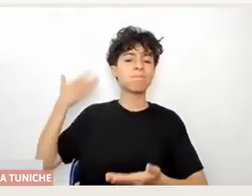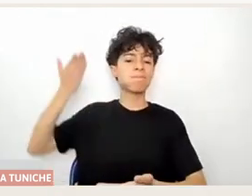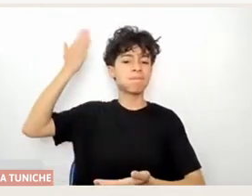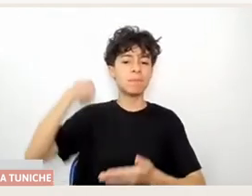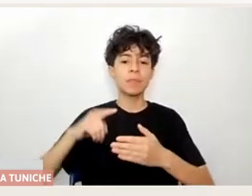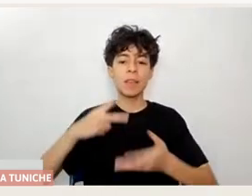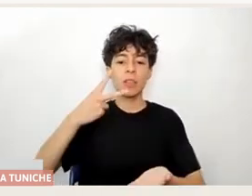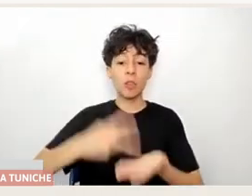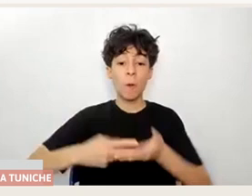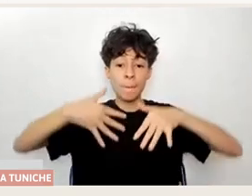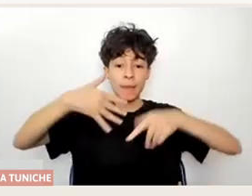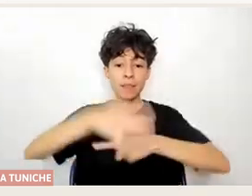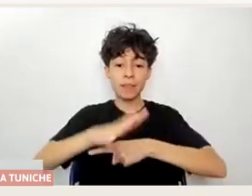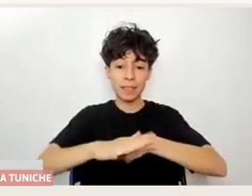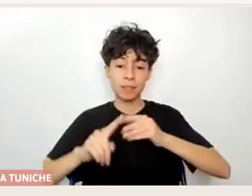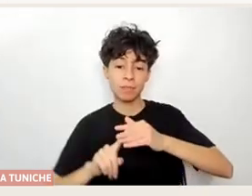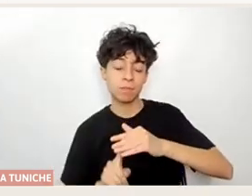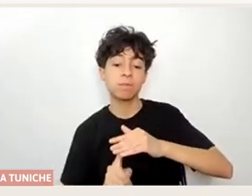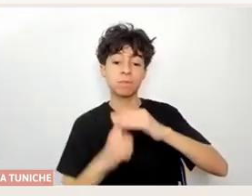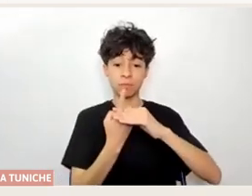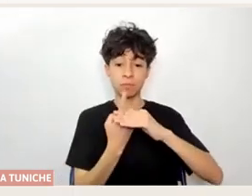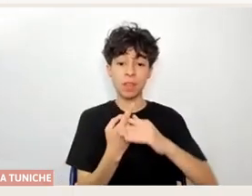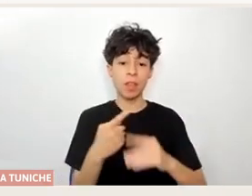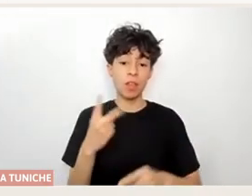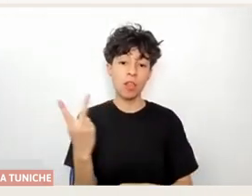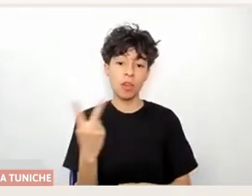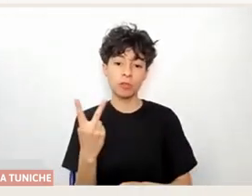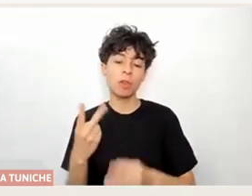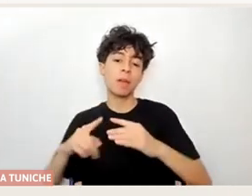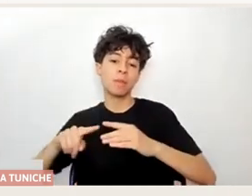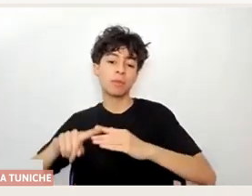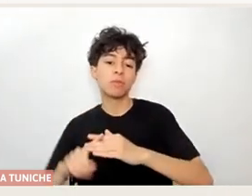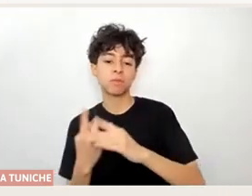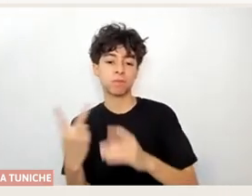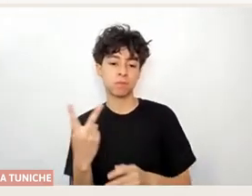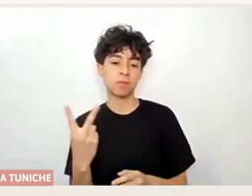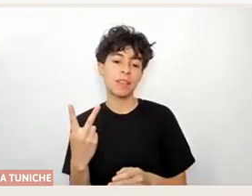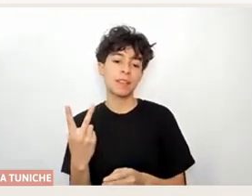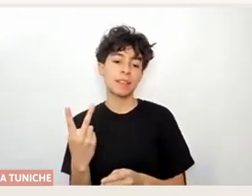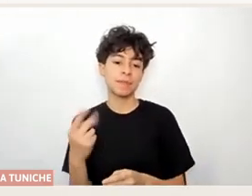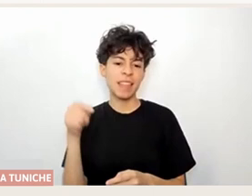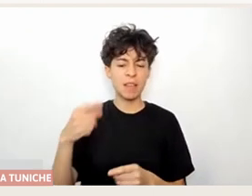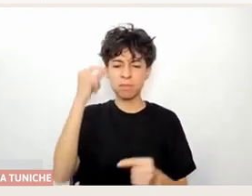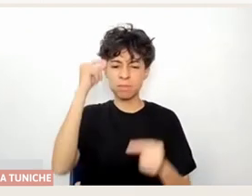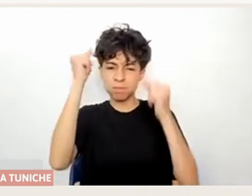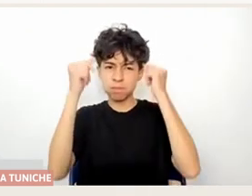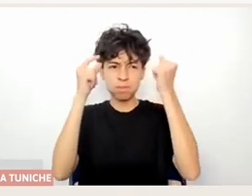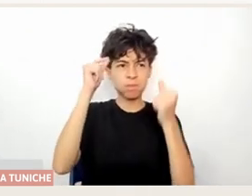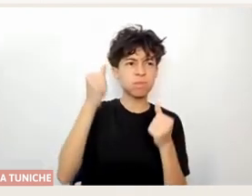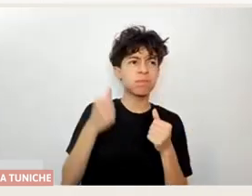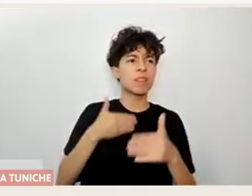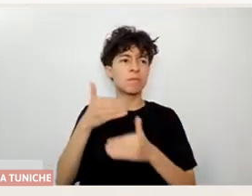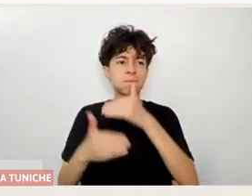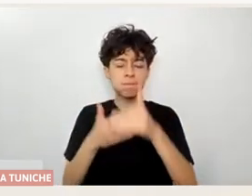Ruiz y Patricio Bustamante, amigos de larga data, que gracias a diálogos permanentes y colaboraciones inventan este colectivo.